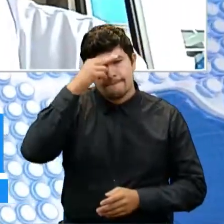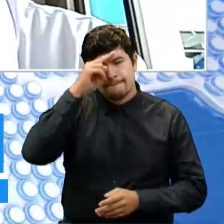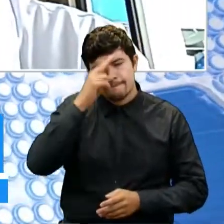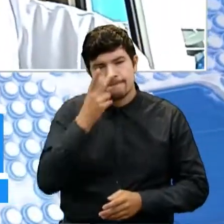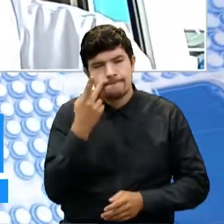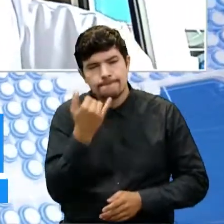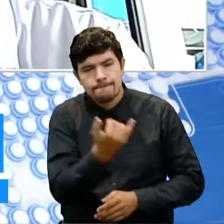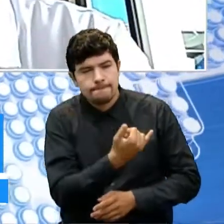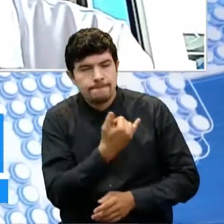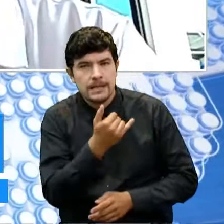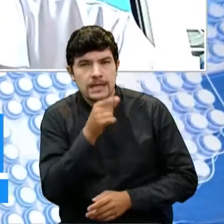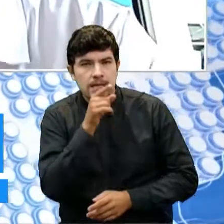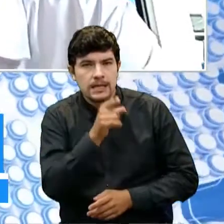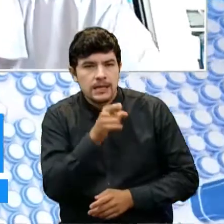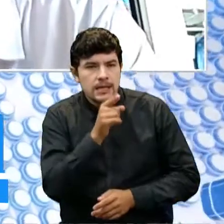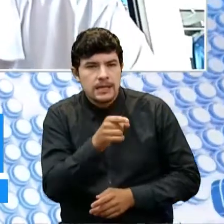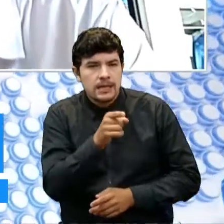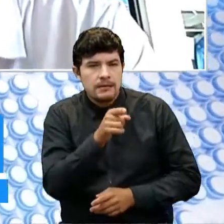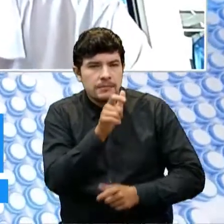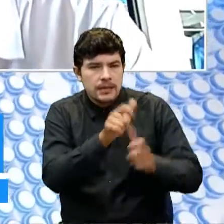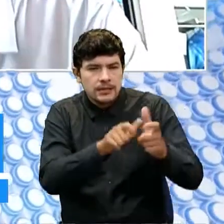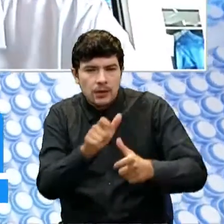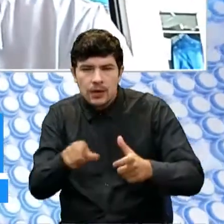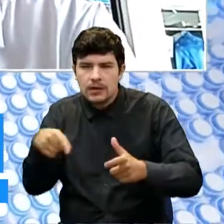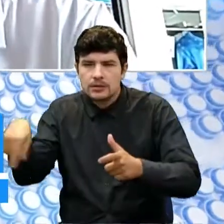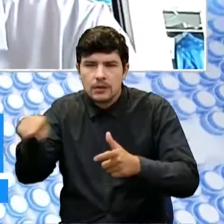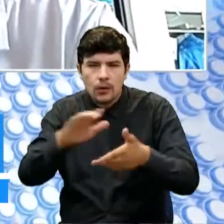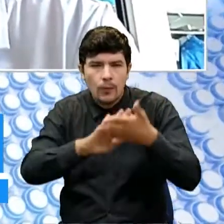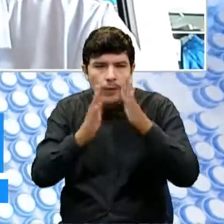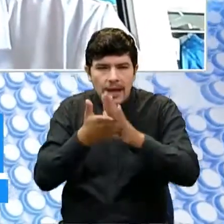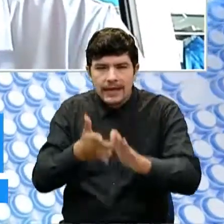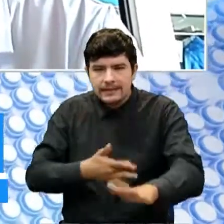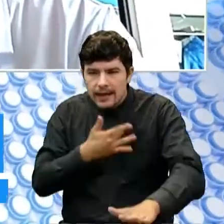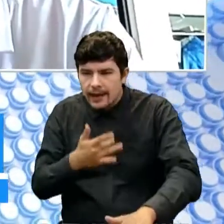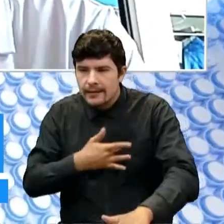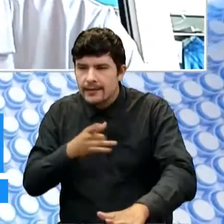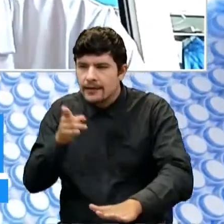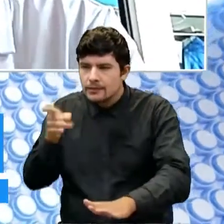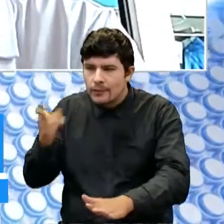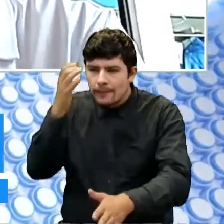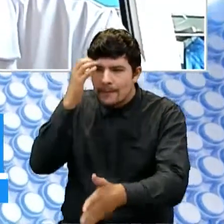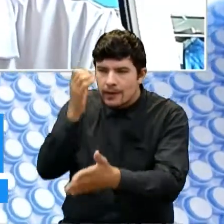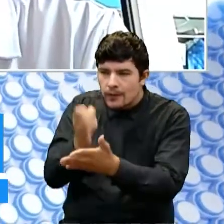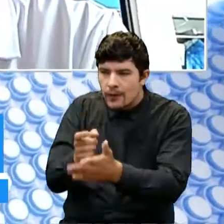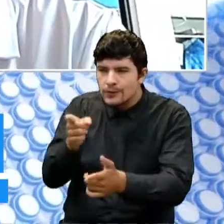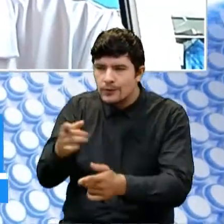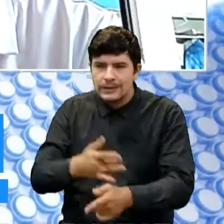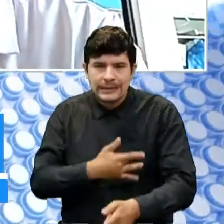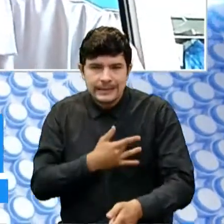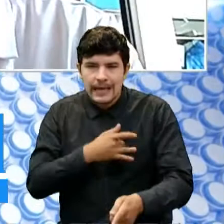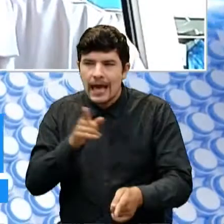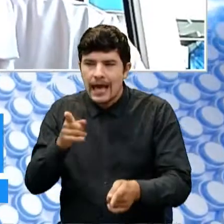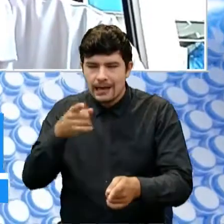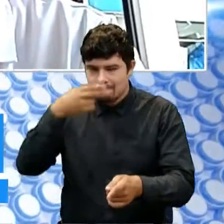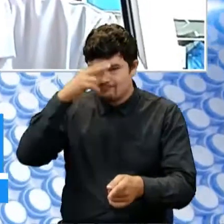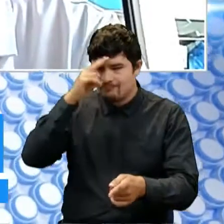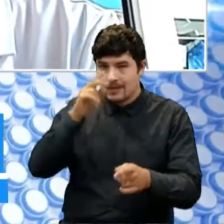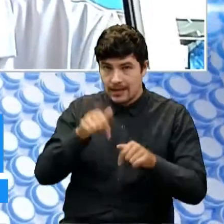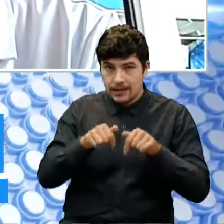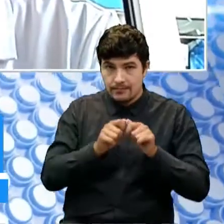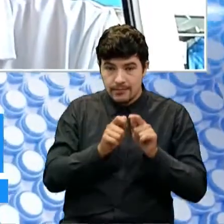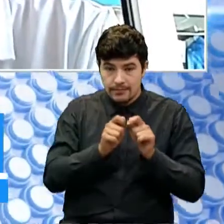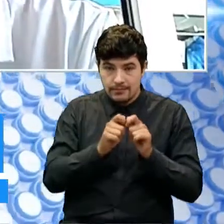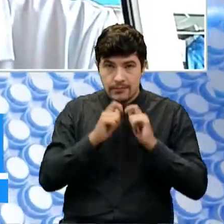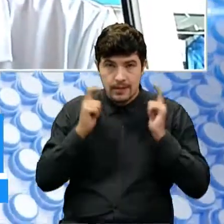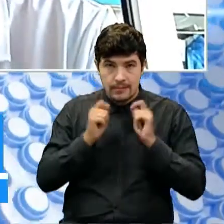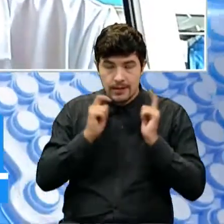digamos, sentires de la comunidad y la Biblioteca lo que propone es una intervención en